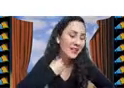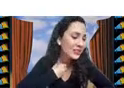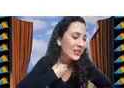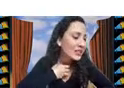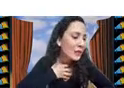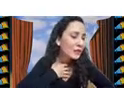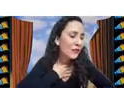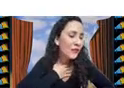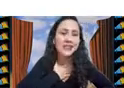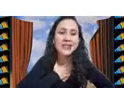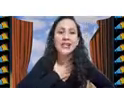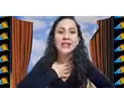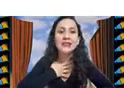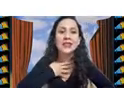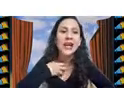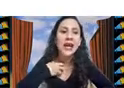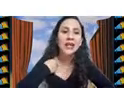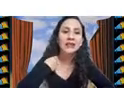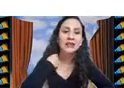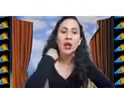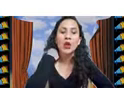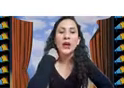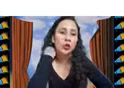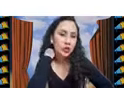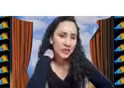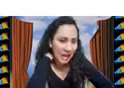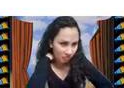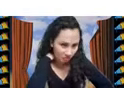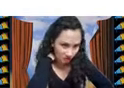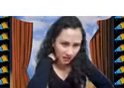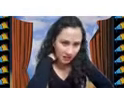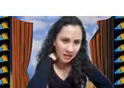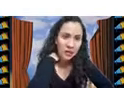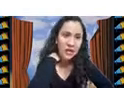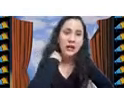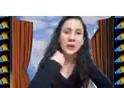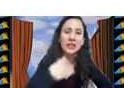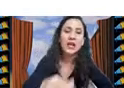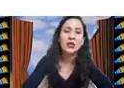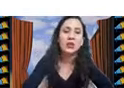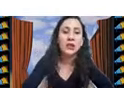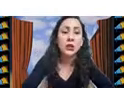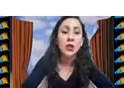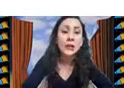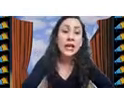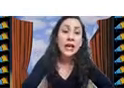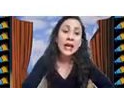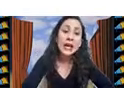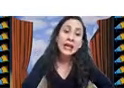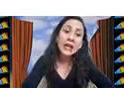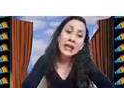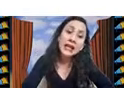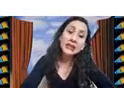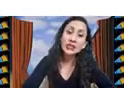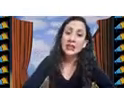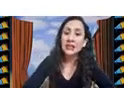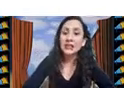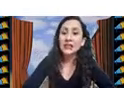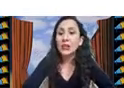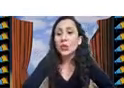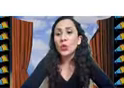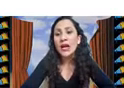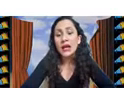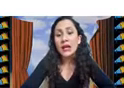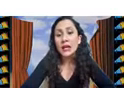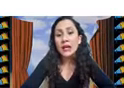que las instancias más fáciles eran aquellas que tenían objetos grandes en relación a la capacidad del contenedor y que las